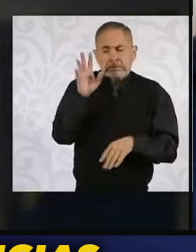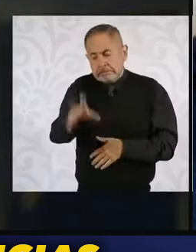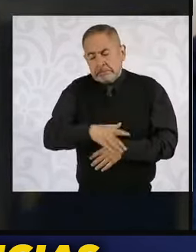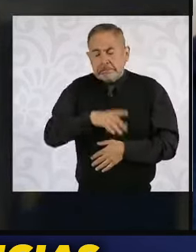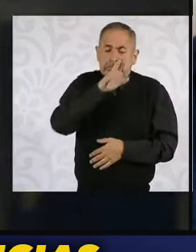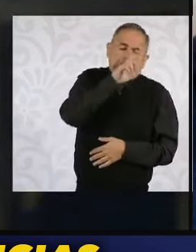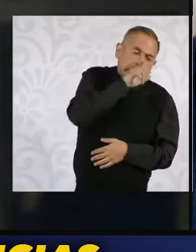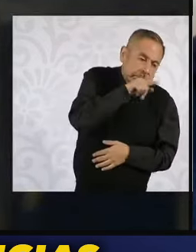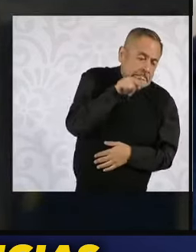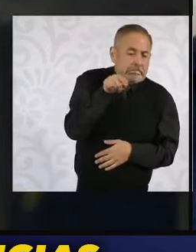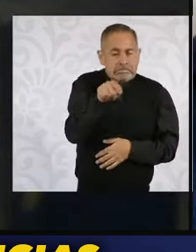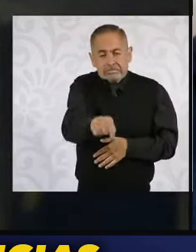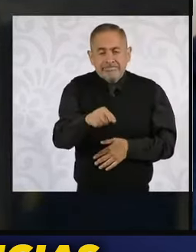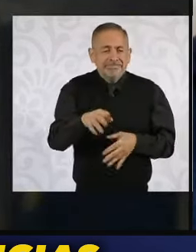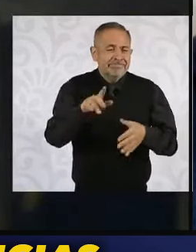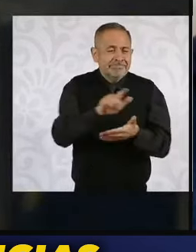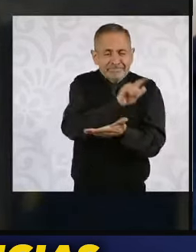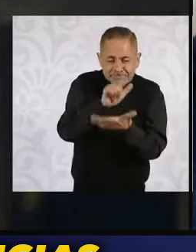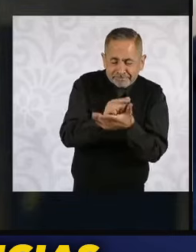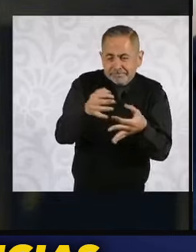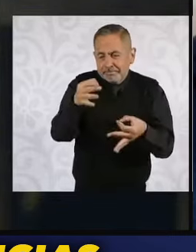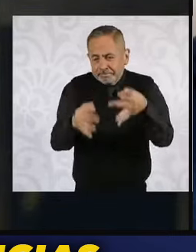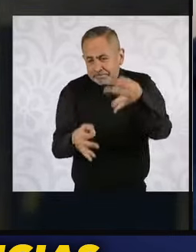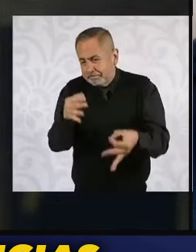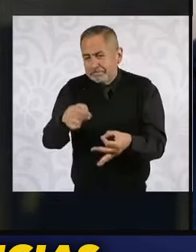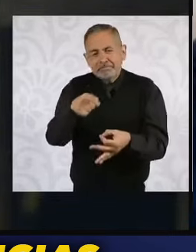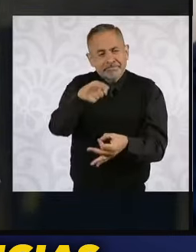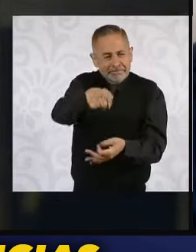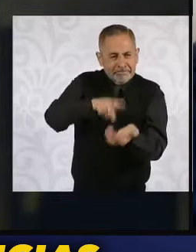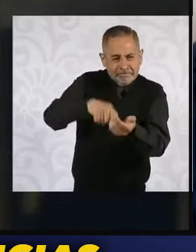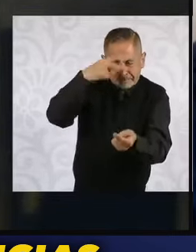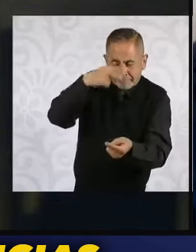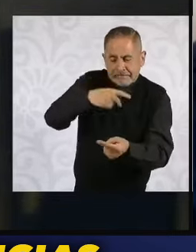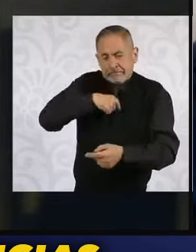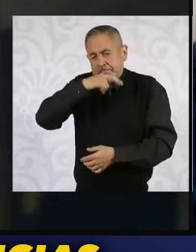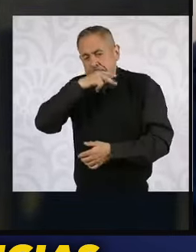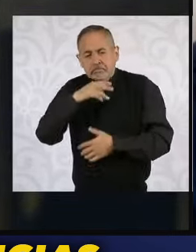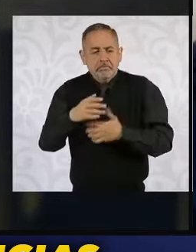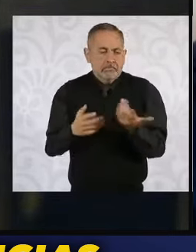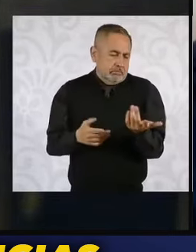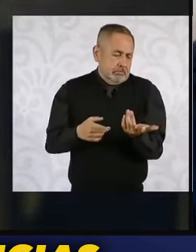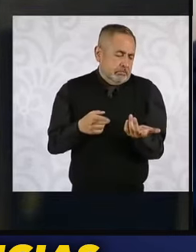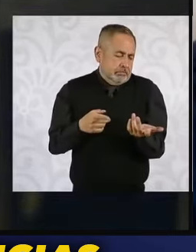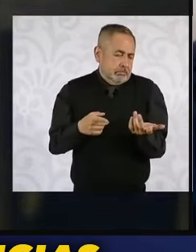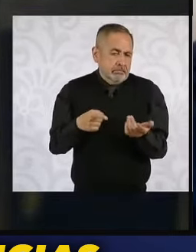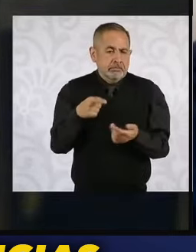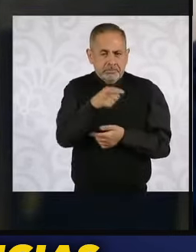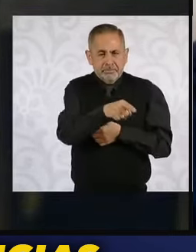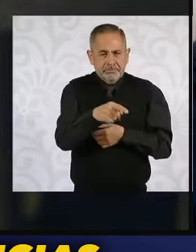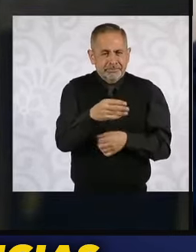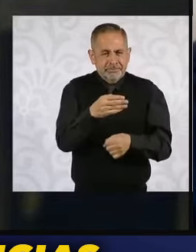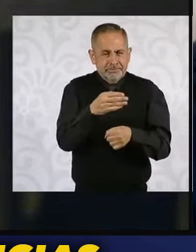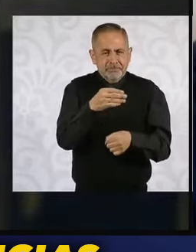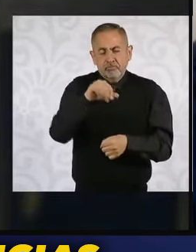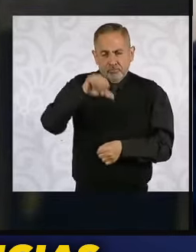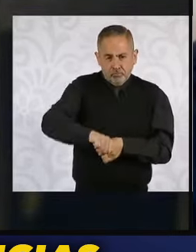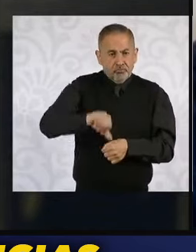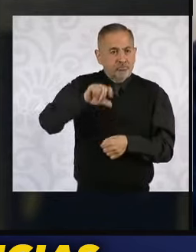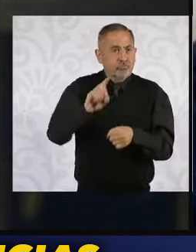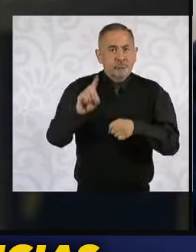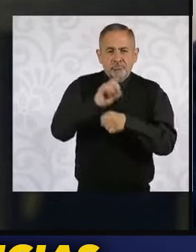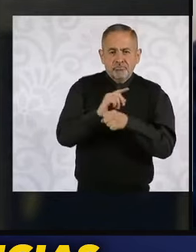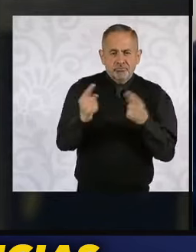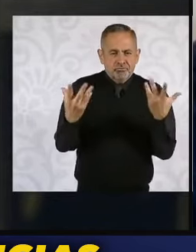judicial, por la habla de la amplia reforma judicial. Bueno, esto lo hace en la antesala, este encuentro que tienen ustedes hoy.